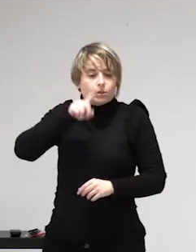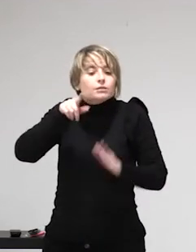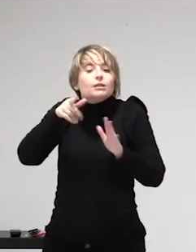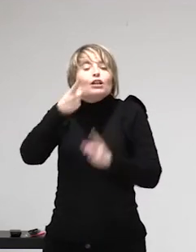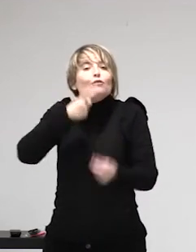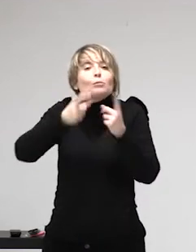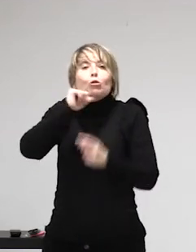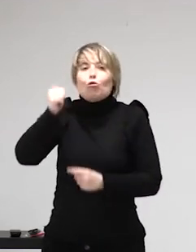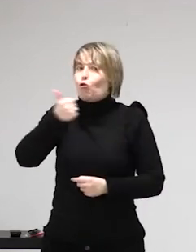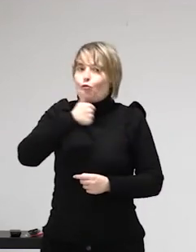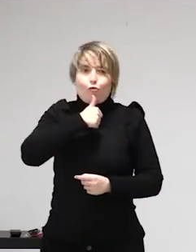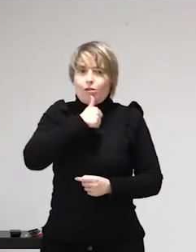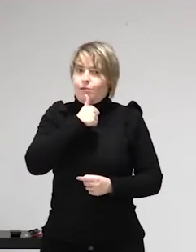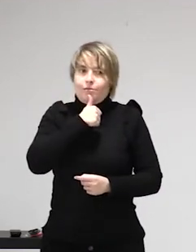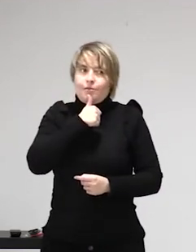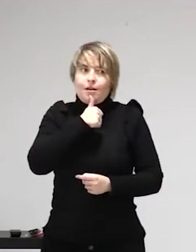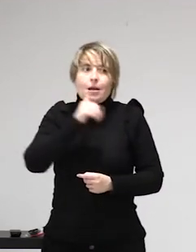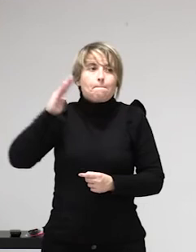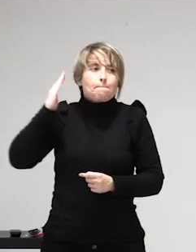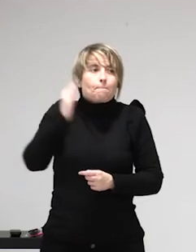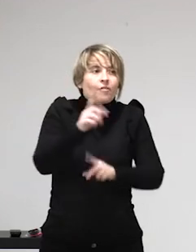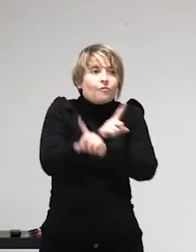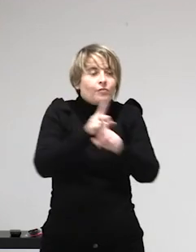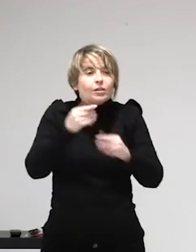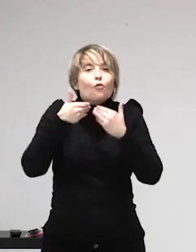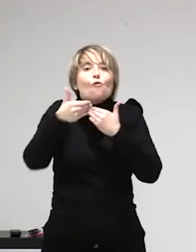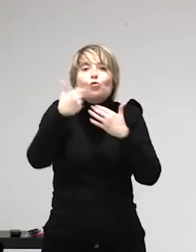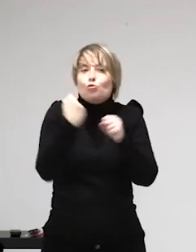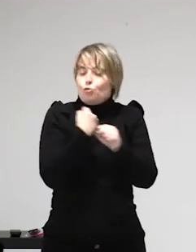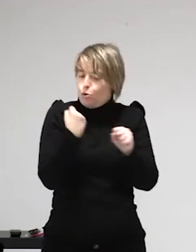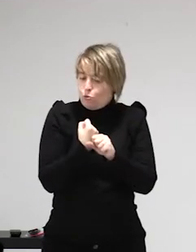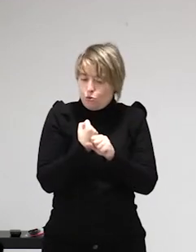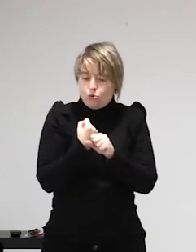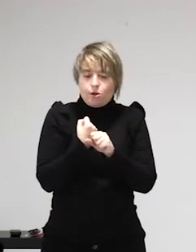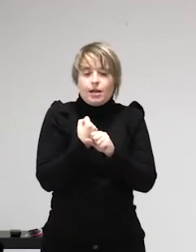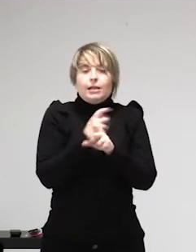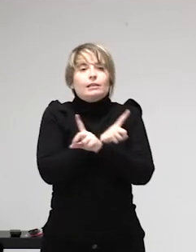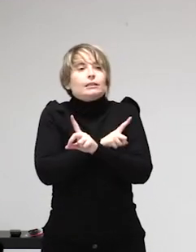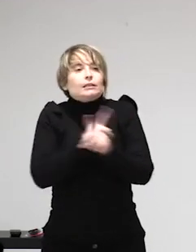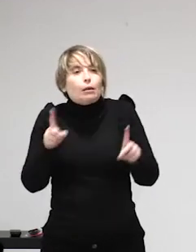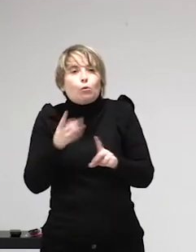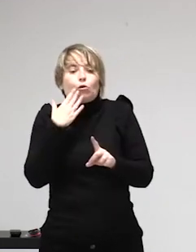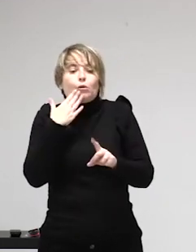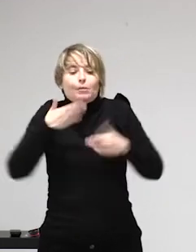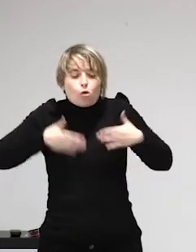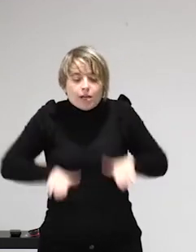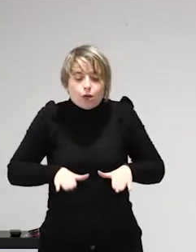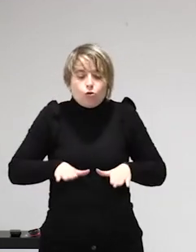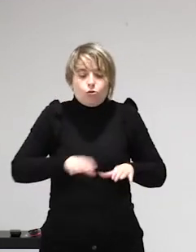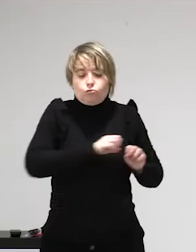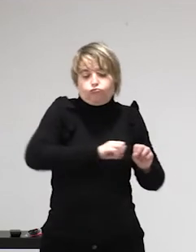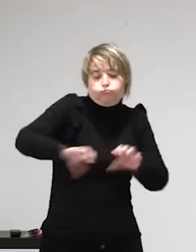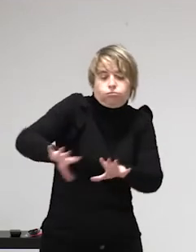escuela y otros puntos así que son un poco más sensibles como una iglesia. Después, que hasta cuatro personas y solo cuatro